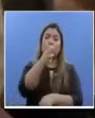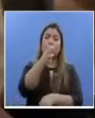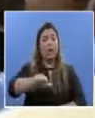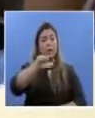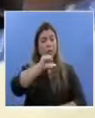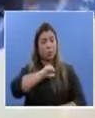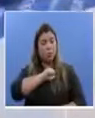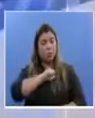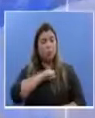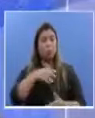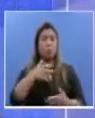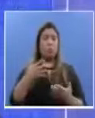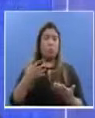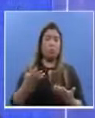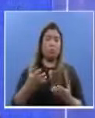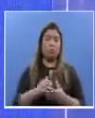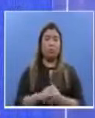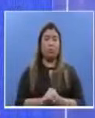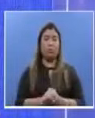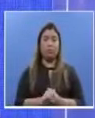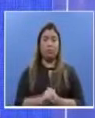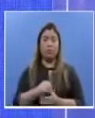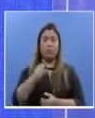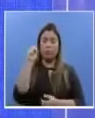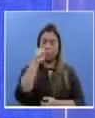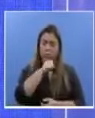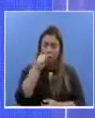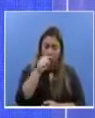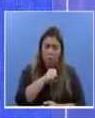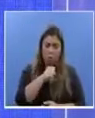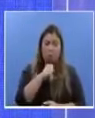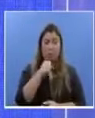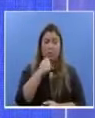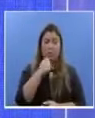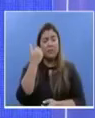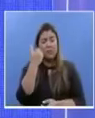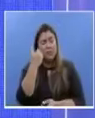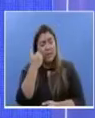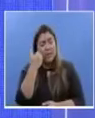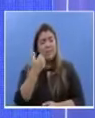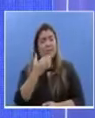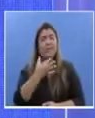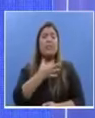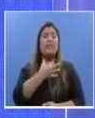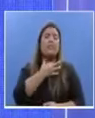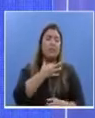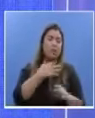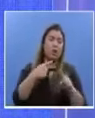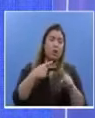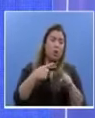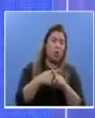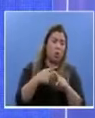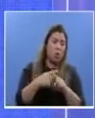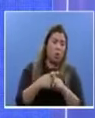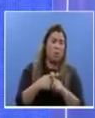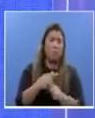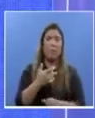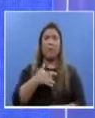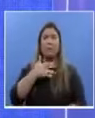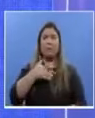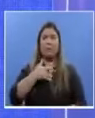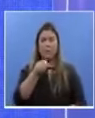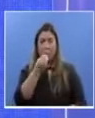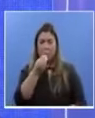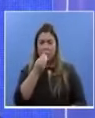ante tos, fiebre, molestias en la garganta, pérdida del paladar,